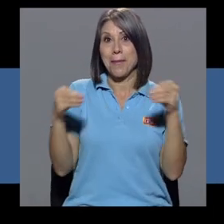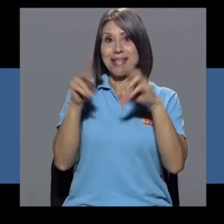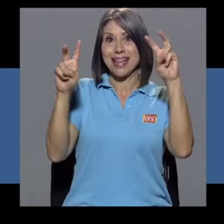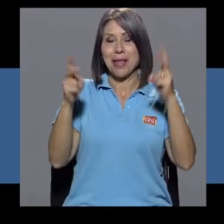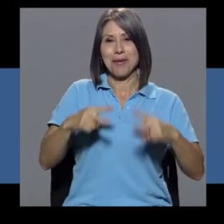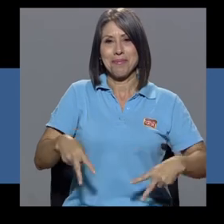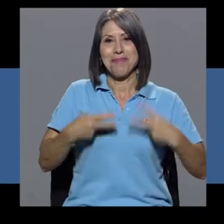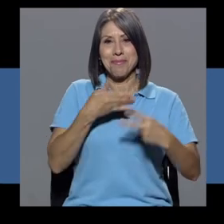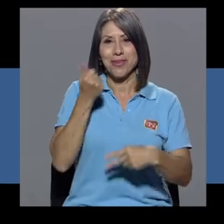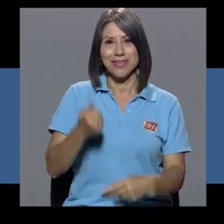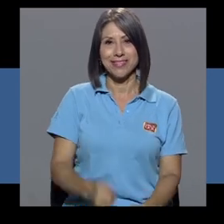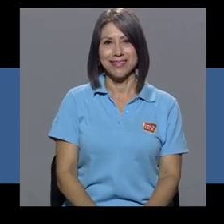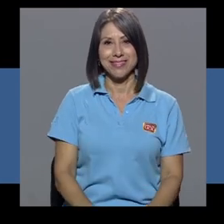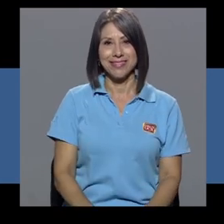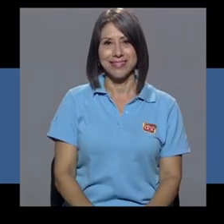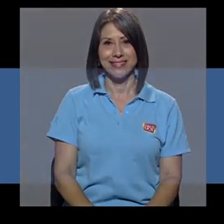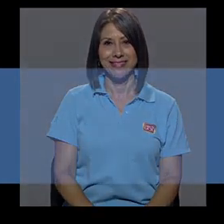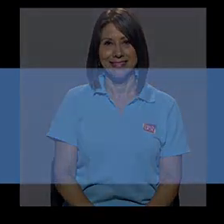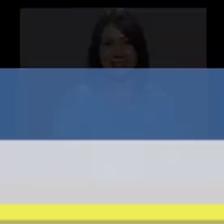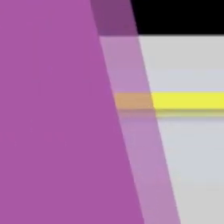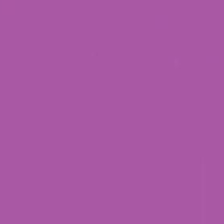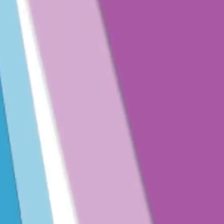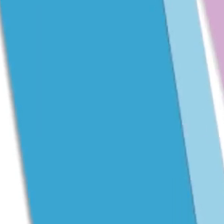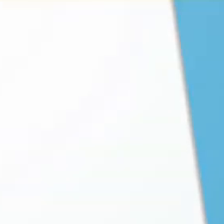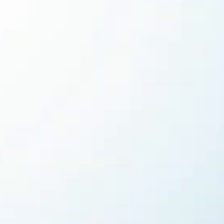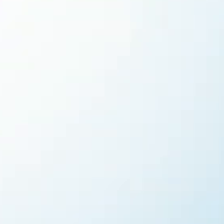Les dejo con más de este tema en Vivir Mejor.